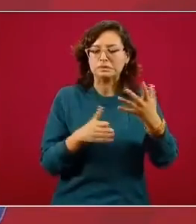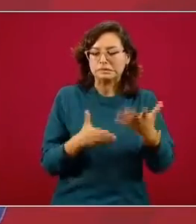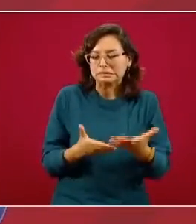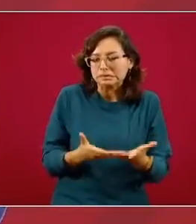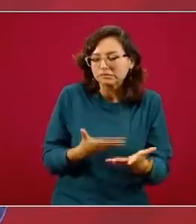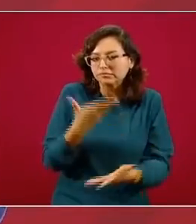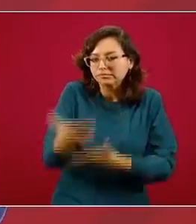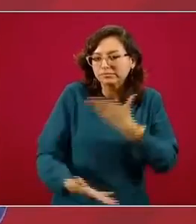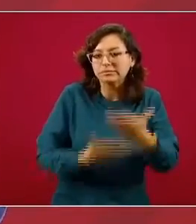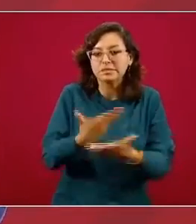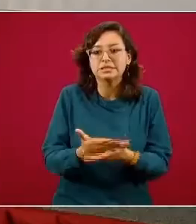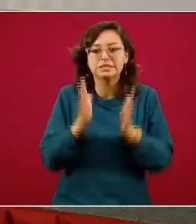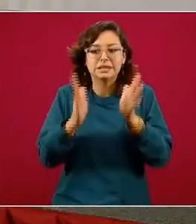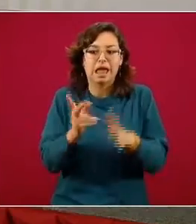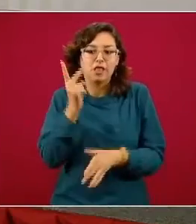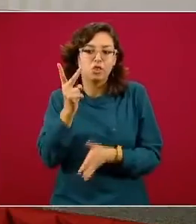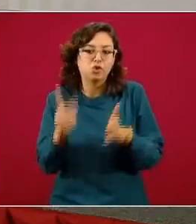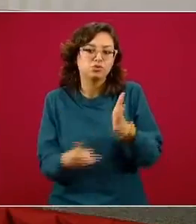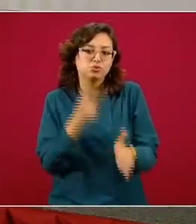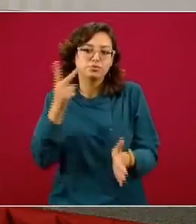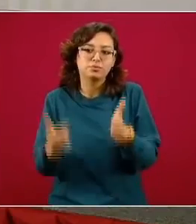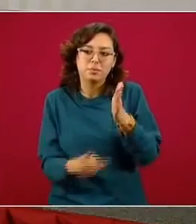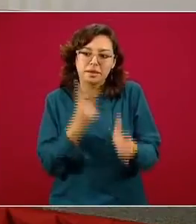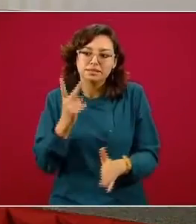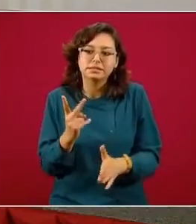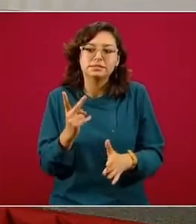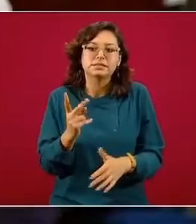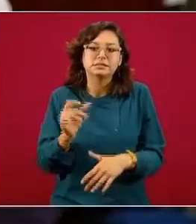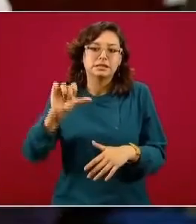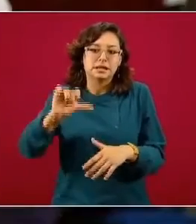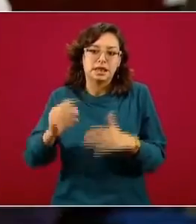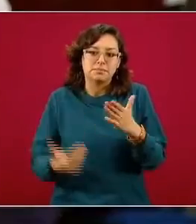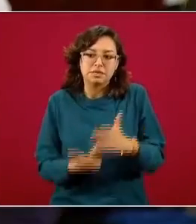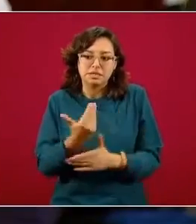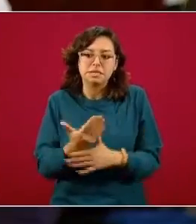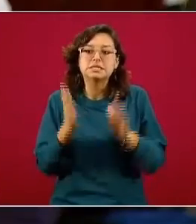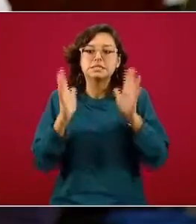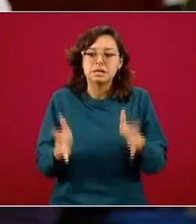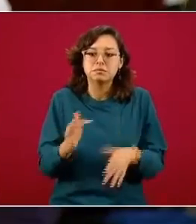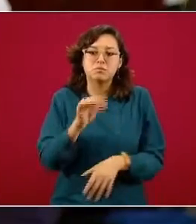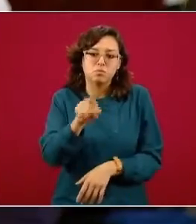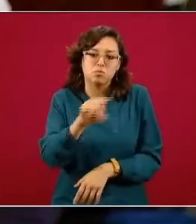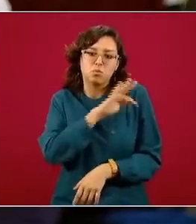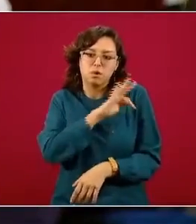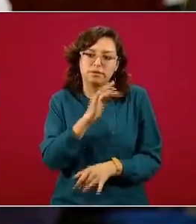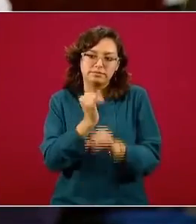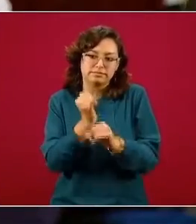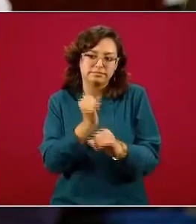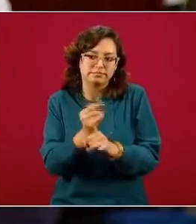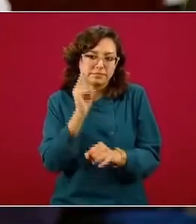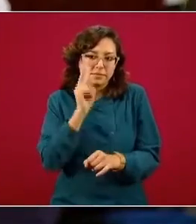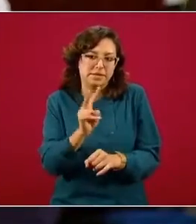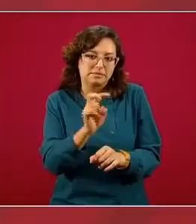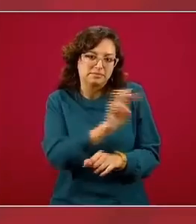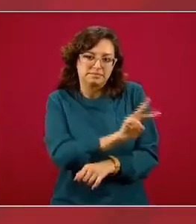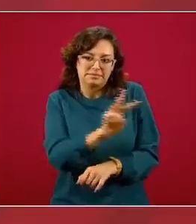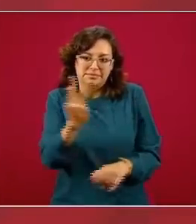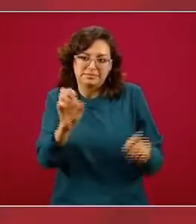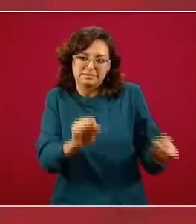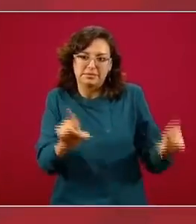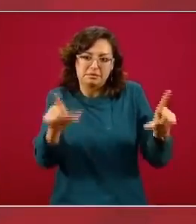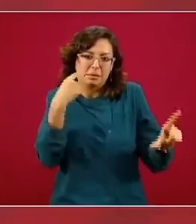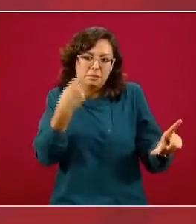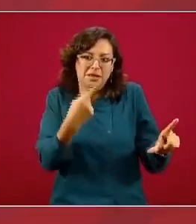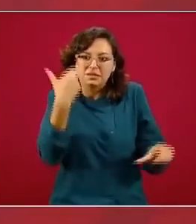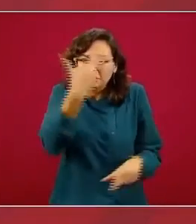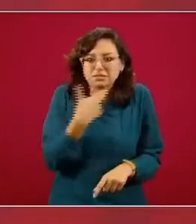que ya dimos aquí dos veces que dimos en una mañanera pero que también está en coronavirus.gov.mx invito también a toda la población